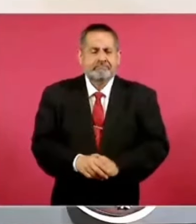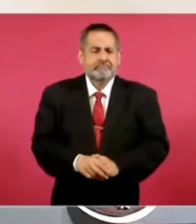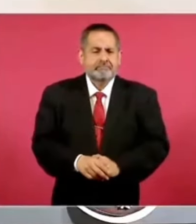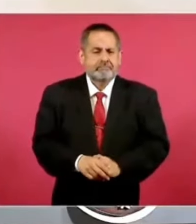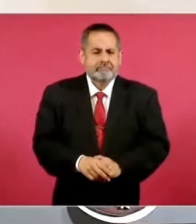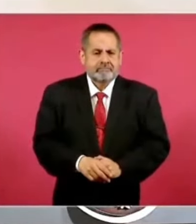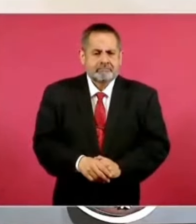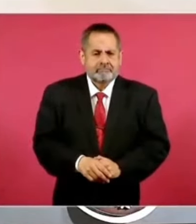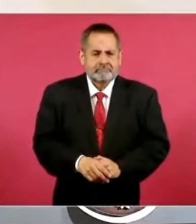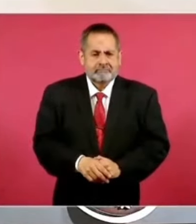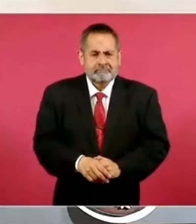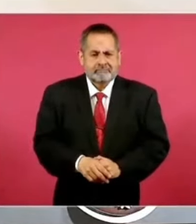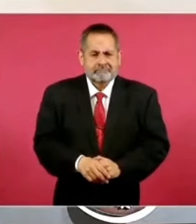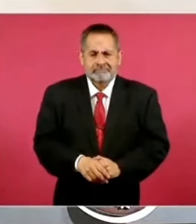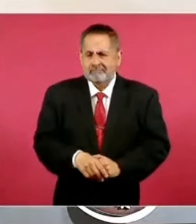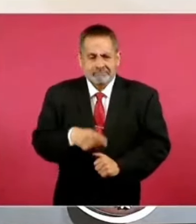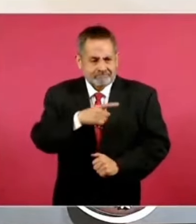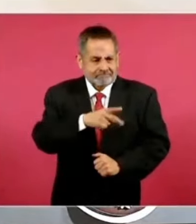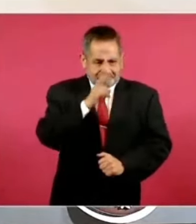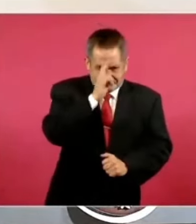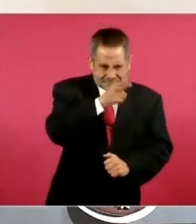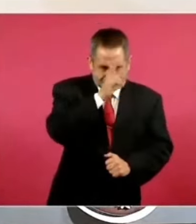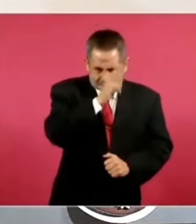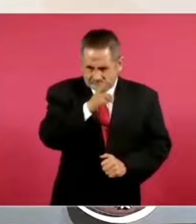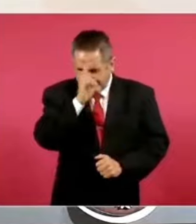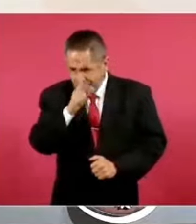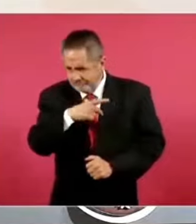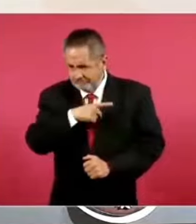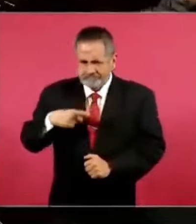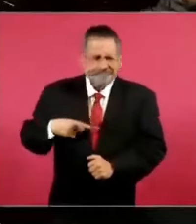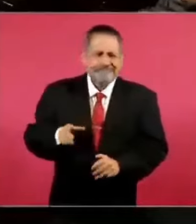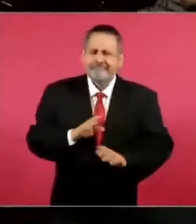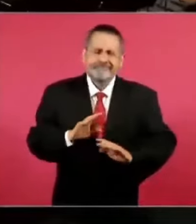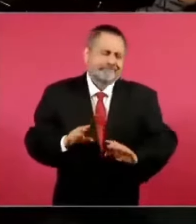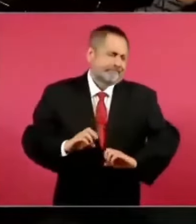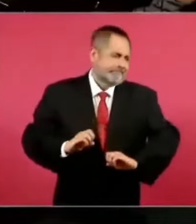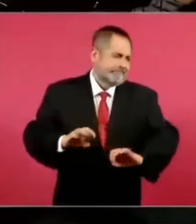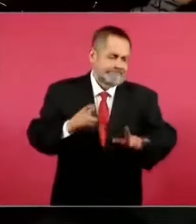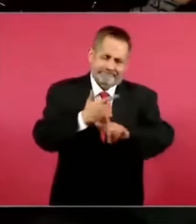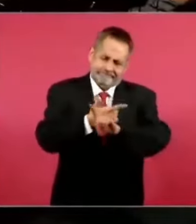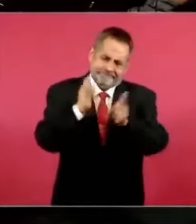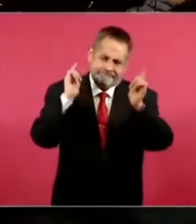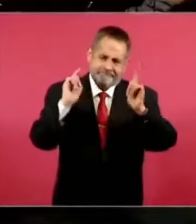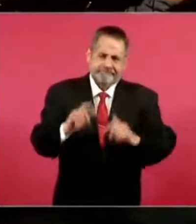Libertad, no hay censura en México.